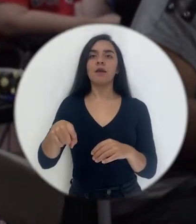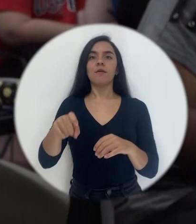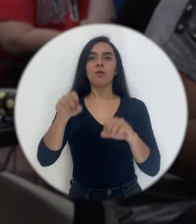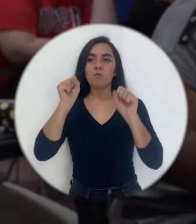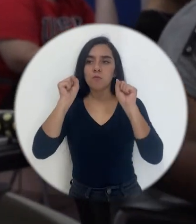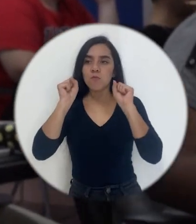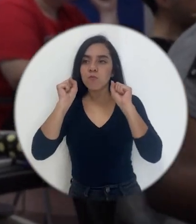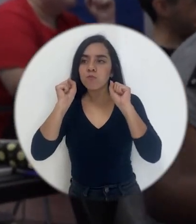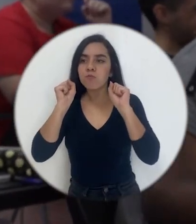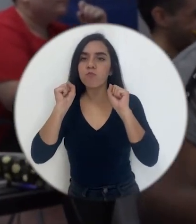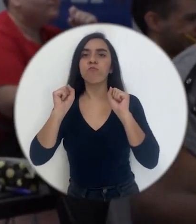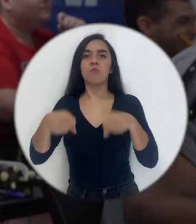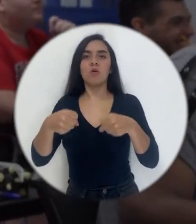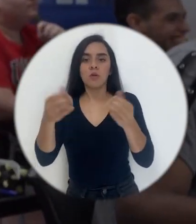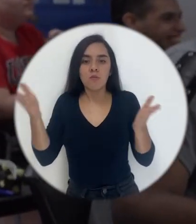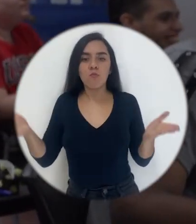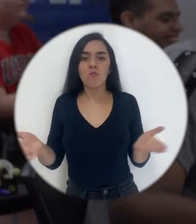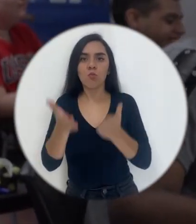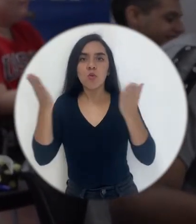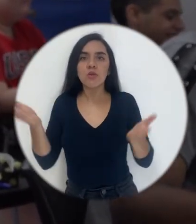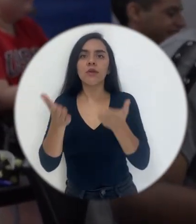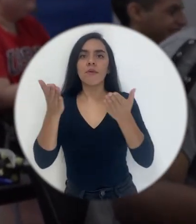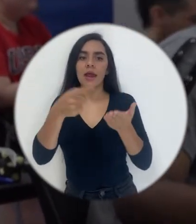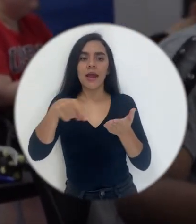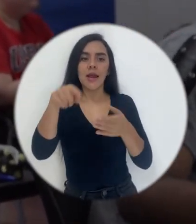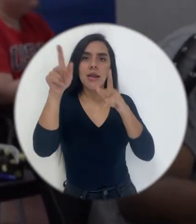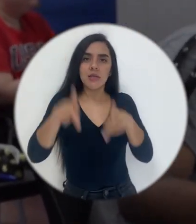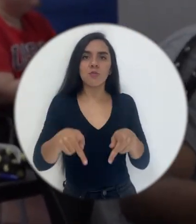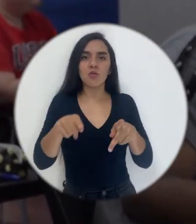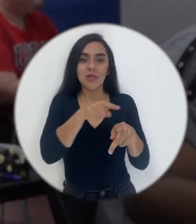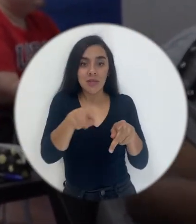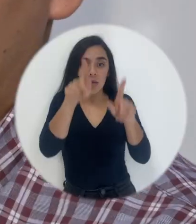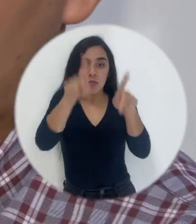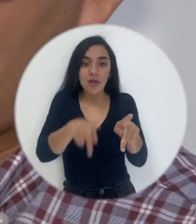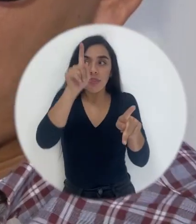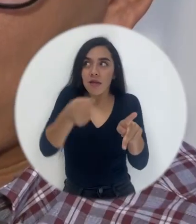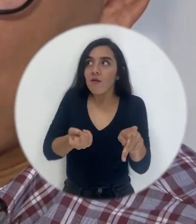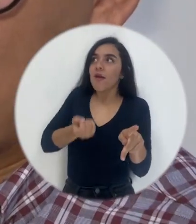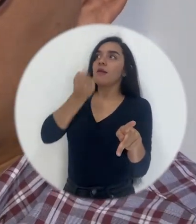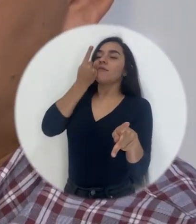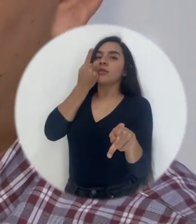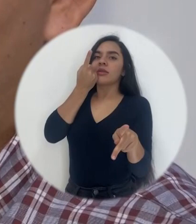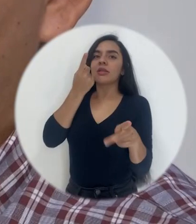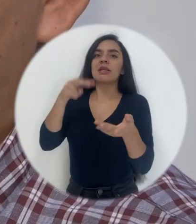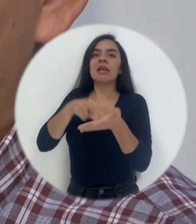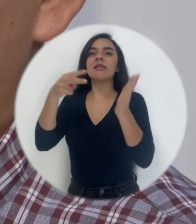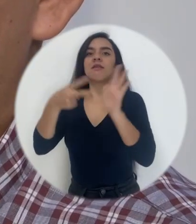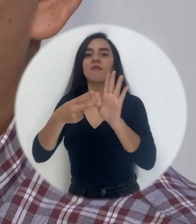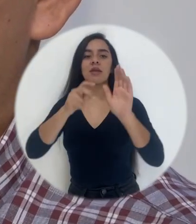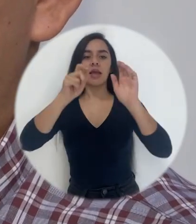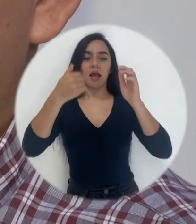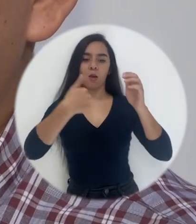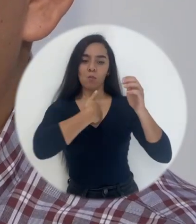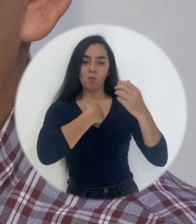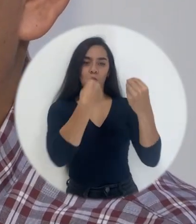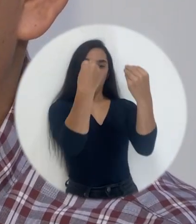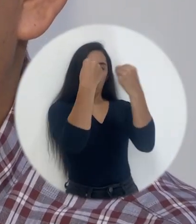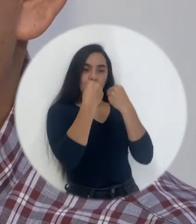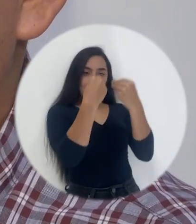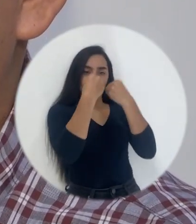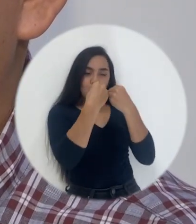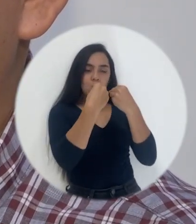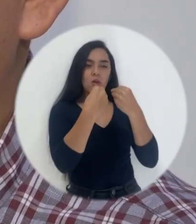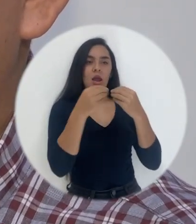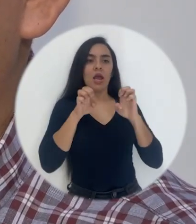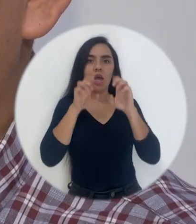esto y poder motivar a las personas a entender de qué se trata verdaderamente educarse, la educación,